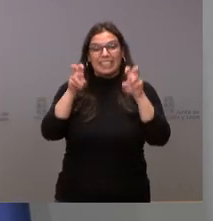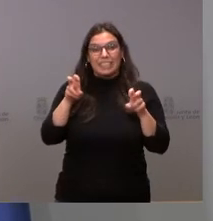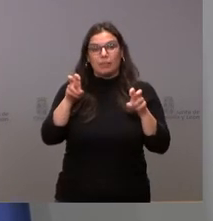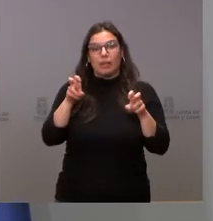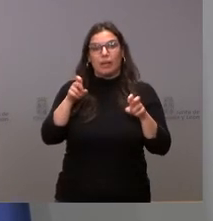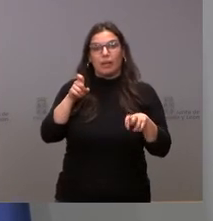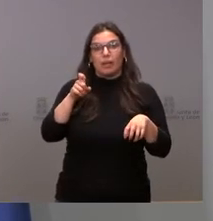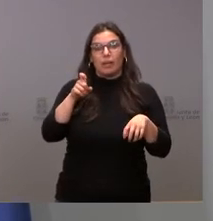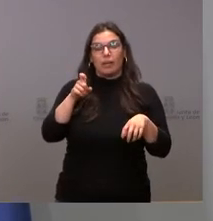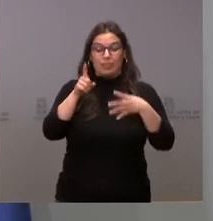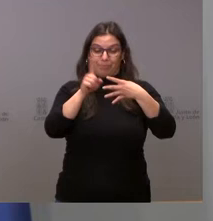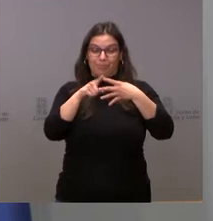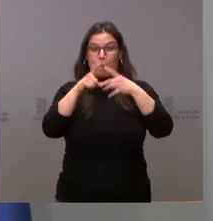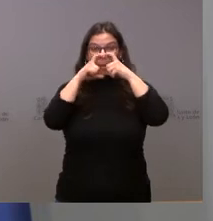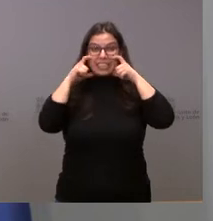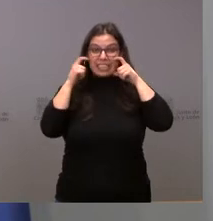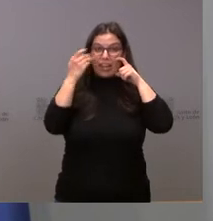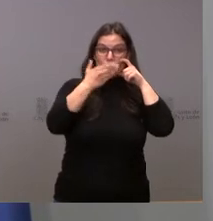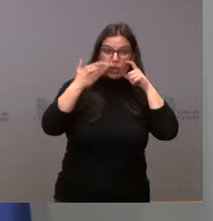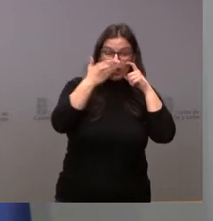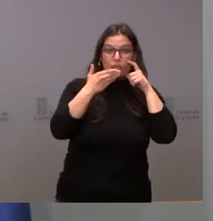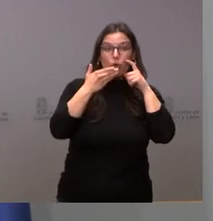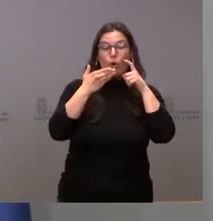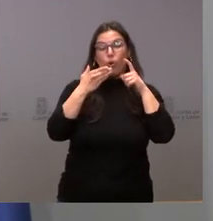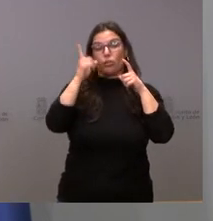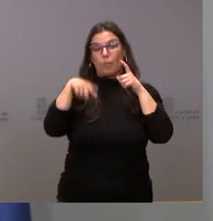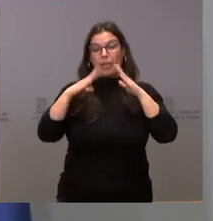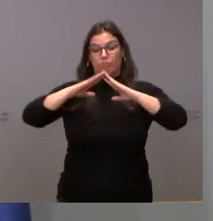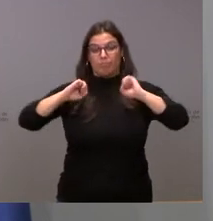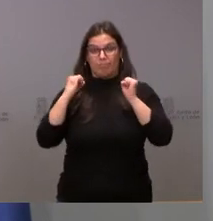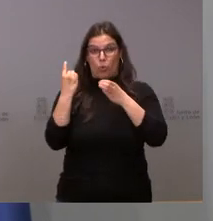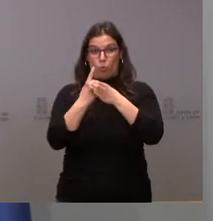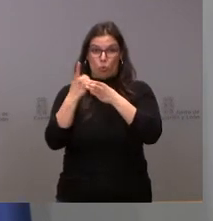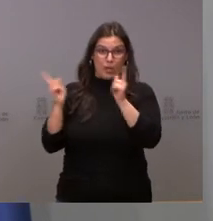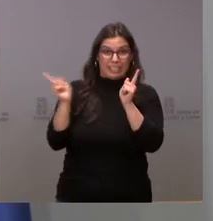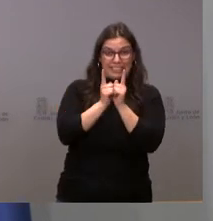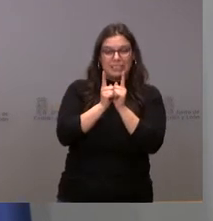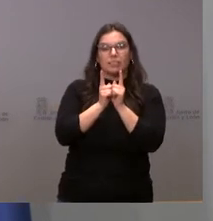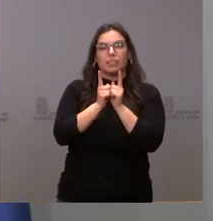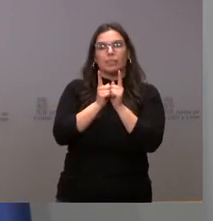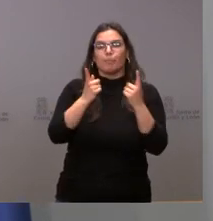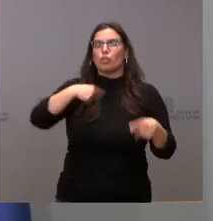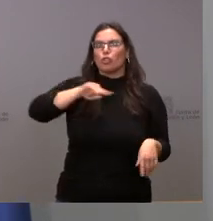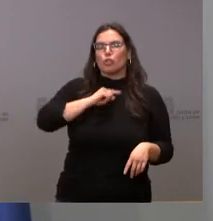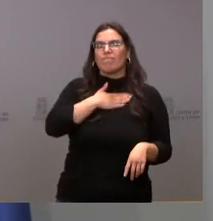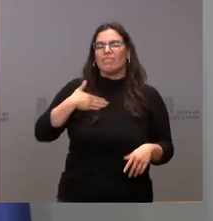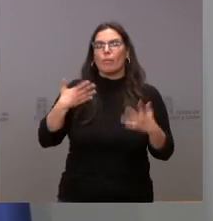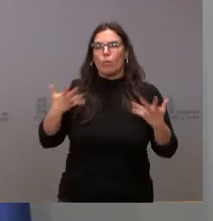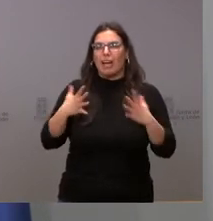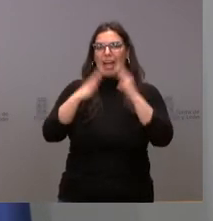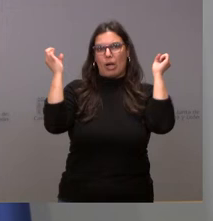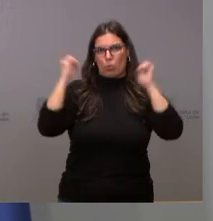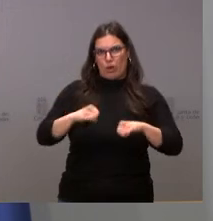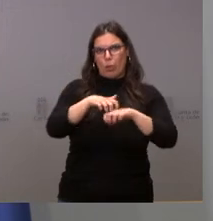al uso de mascarillas y a las cuarentenas, nosotros lo que queremos es que haya un acuerdo amplio en el